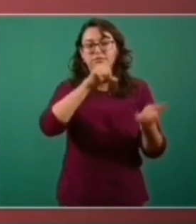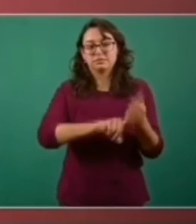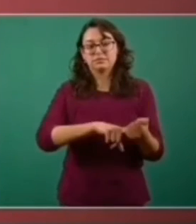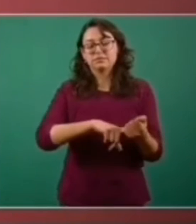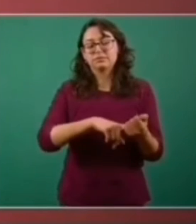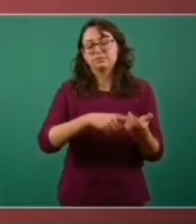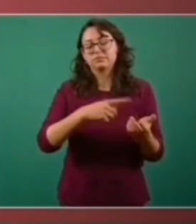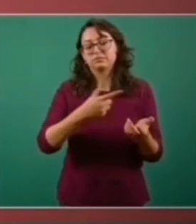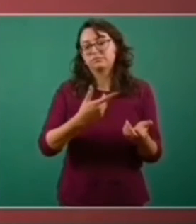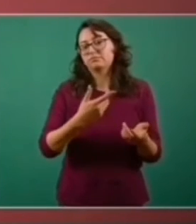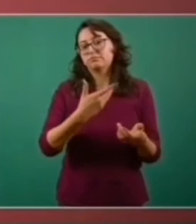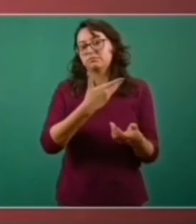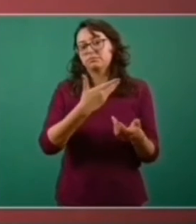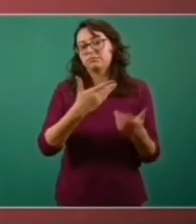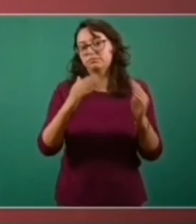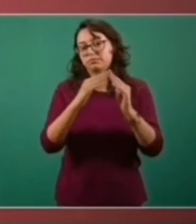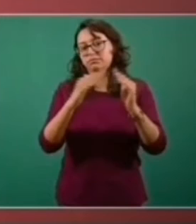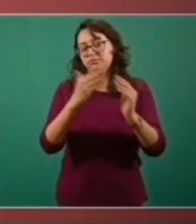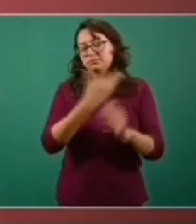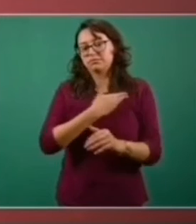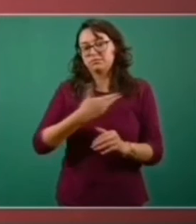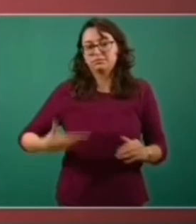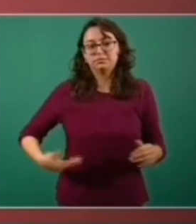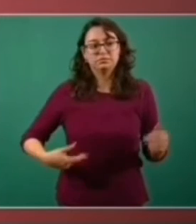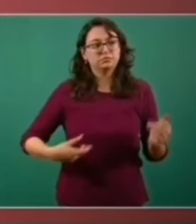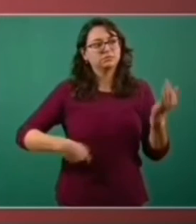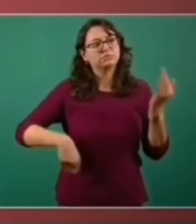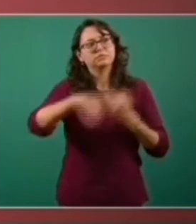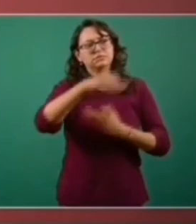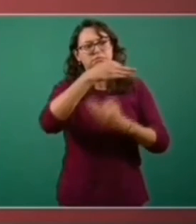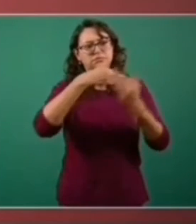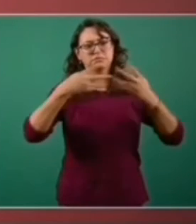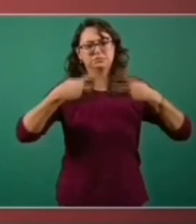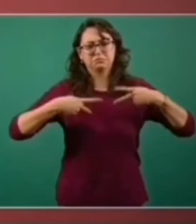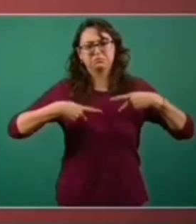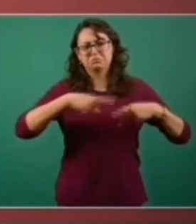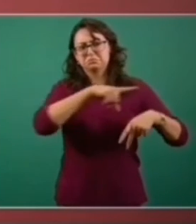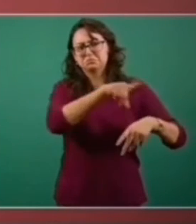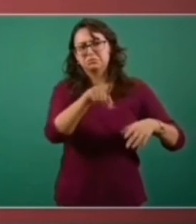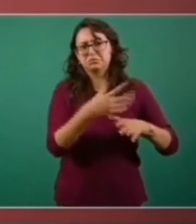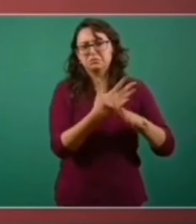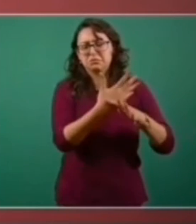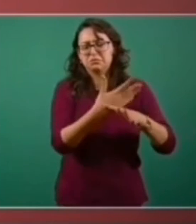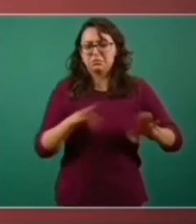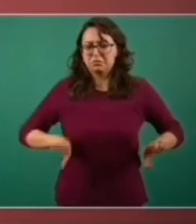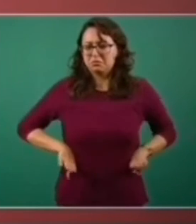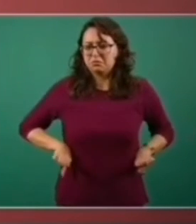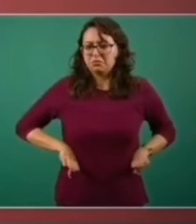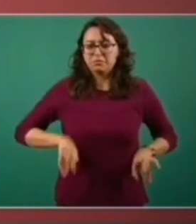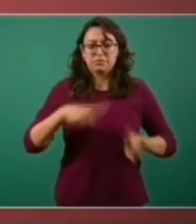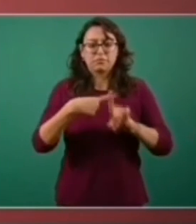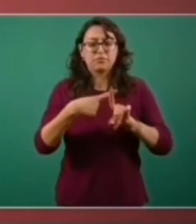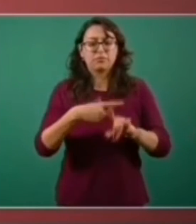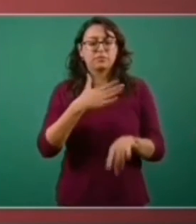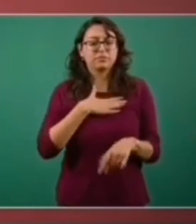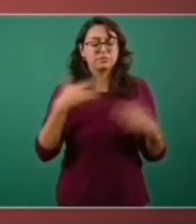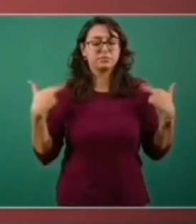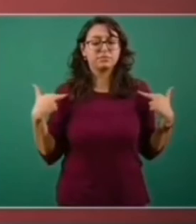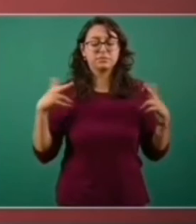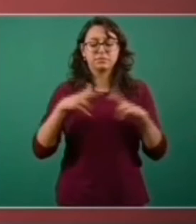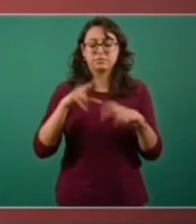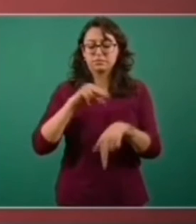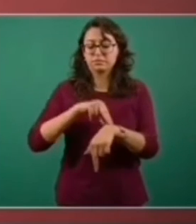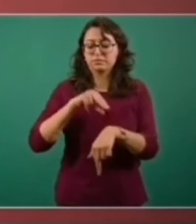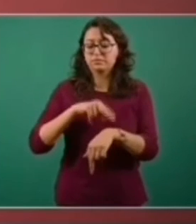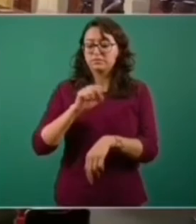Palacio Nacional, y todo el mundo comentaba sobre el buen humor que tiene. Mi maestro, el doctor Alcocer, el secretario de Salud,